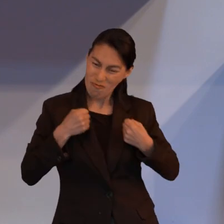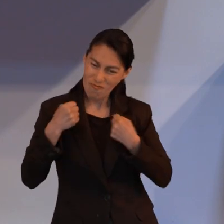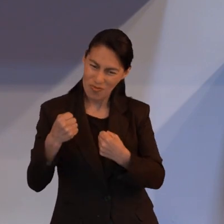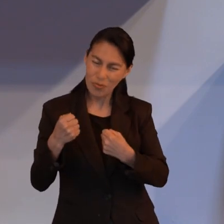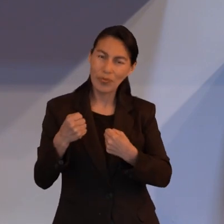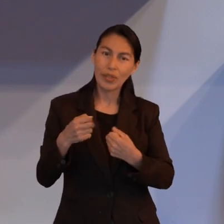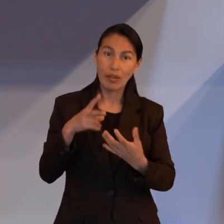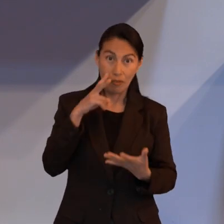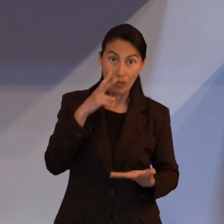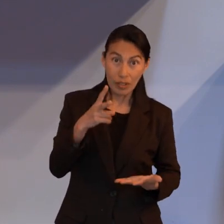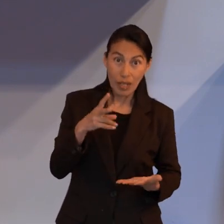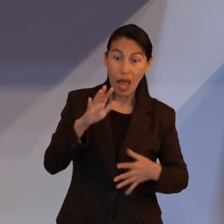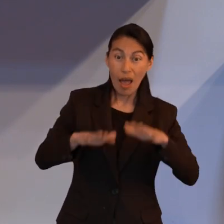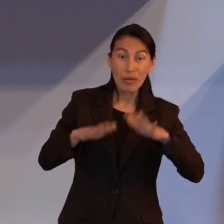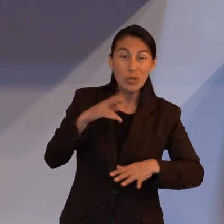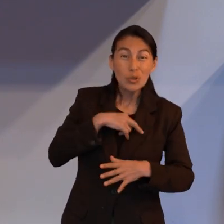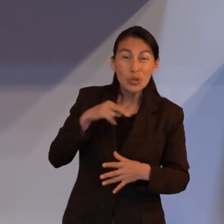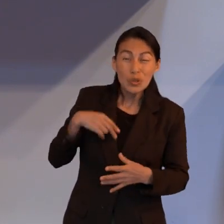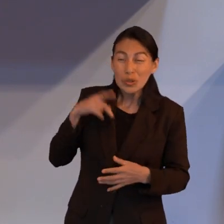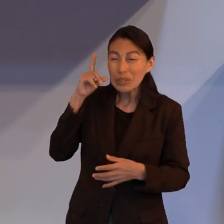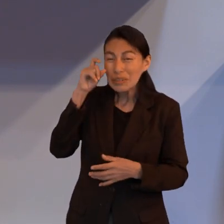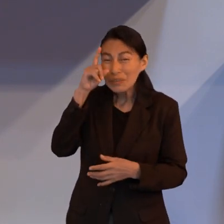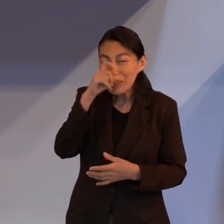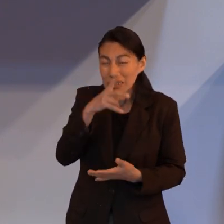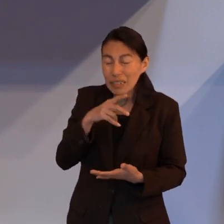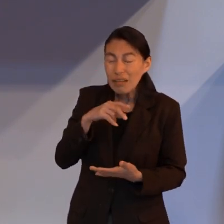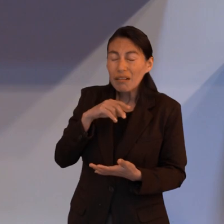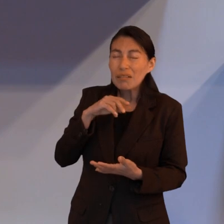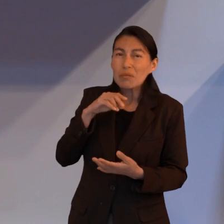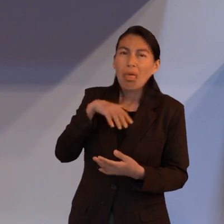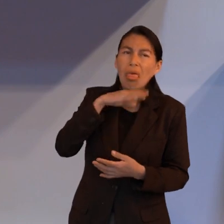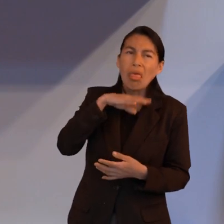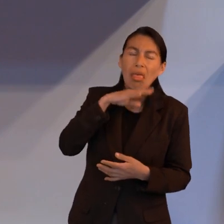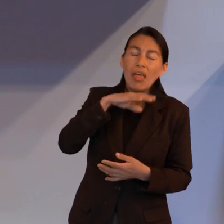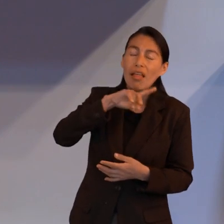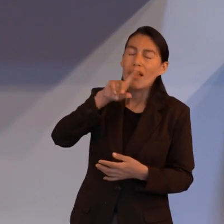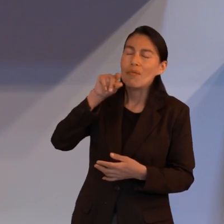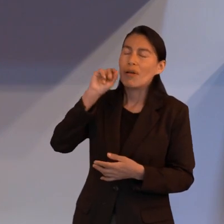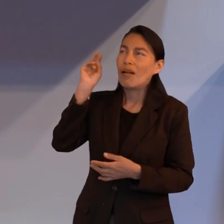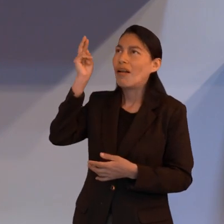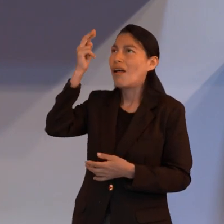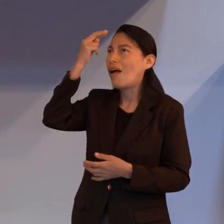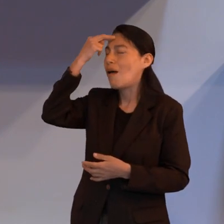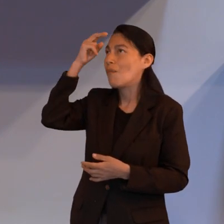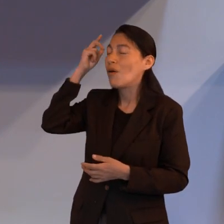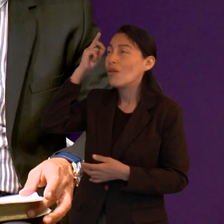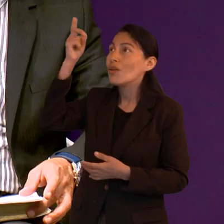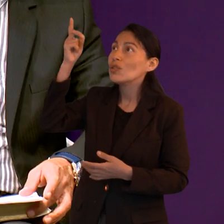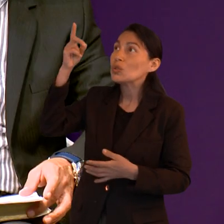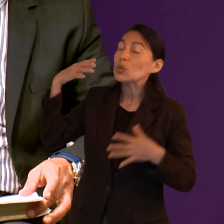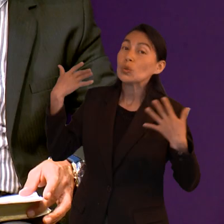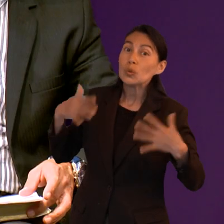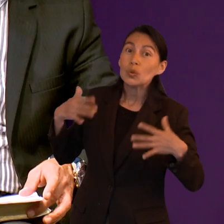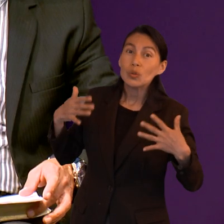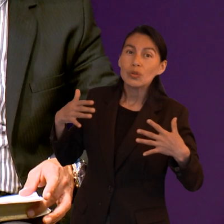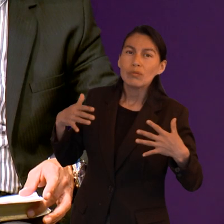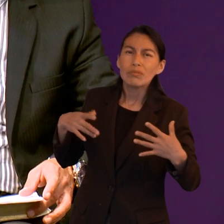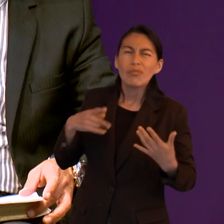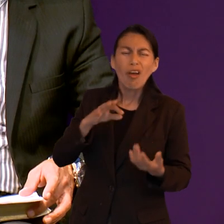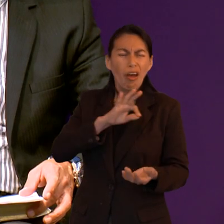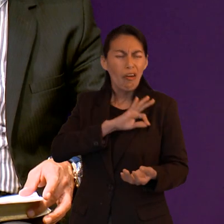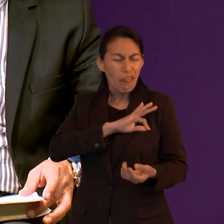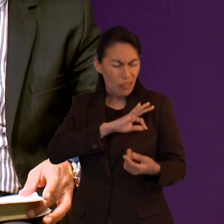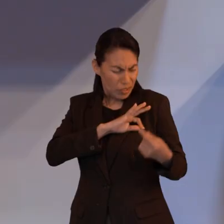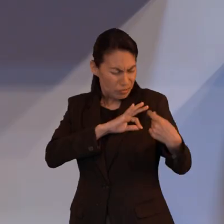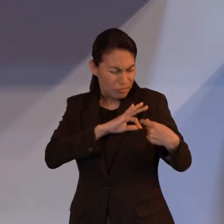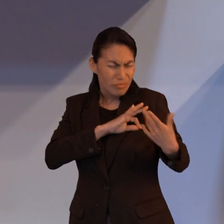ayudándonos cuidándonos dando protección y a veces fallamos a veces cuando estamos en problemas ya difíciles que ya no podemos salir bueno ahora sí nos